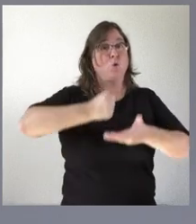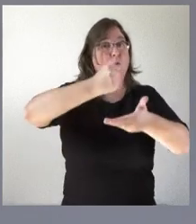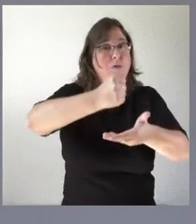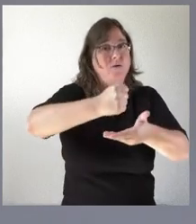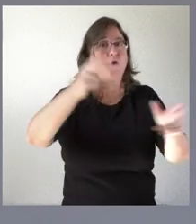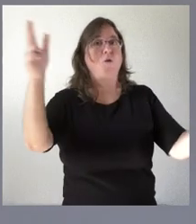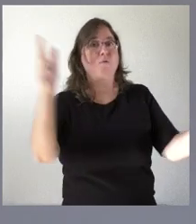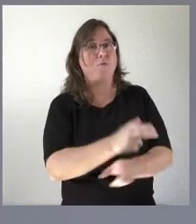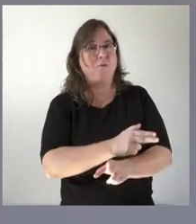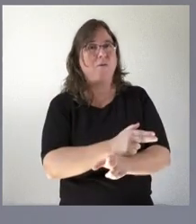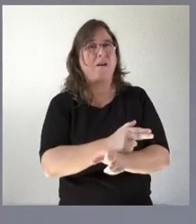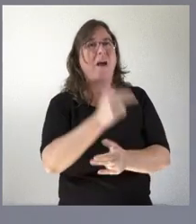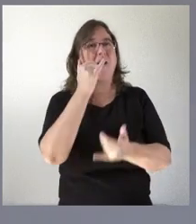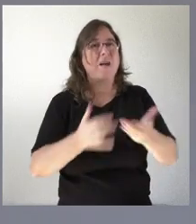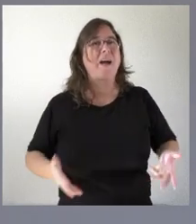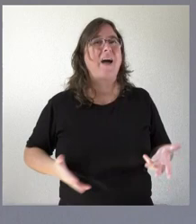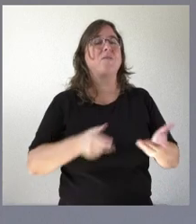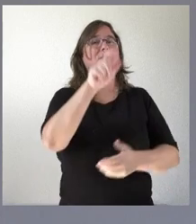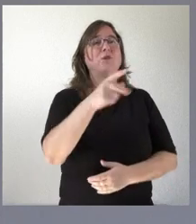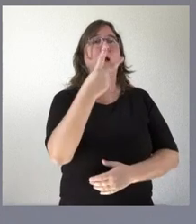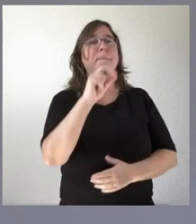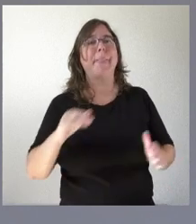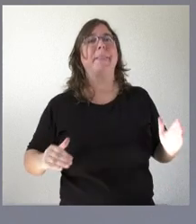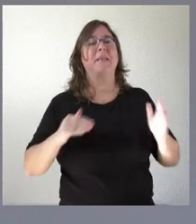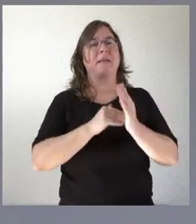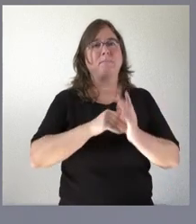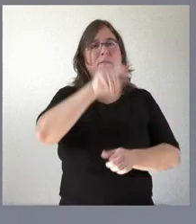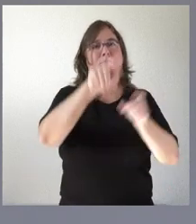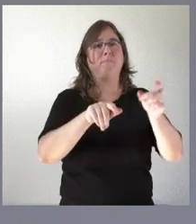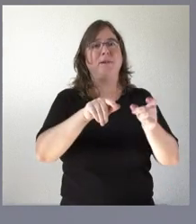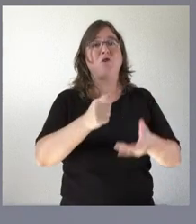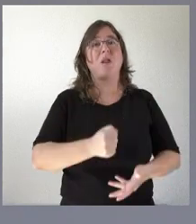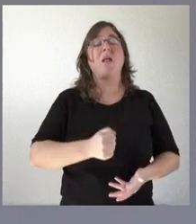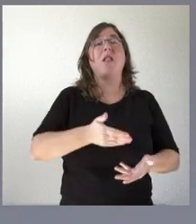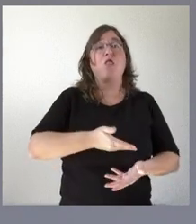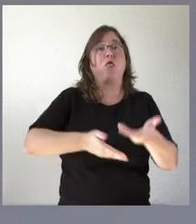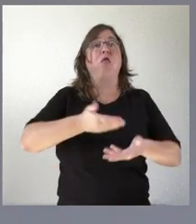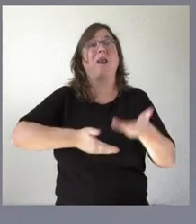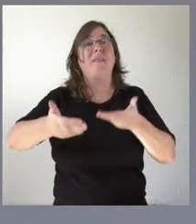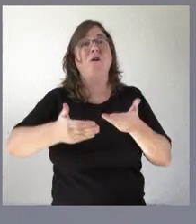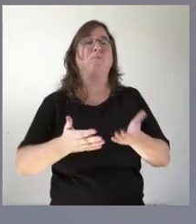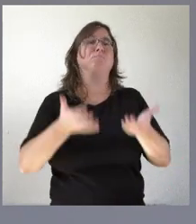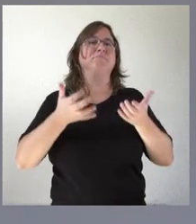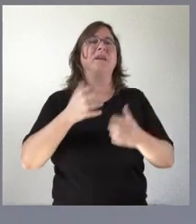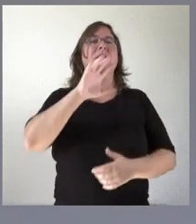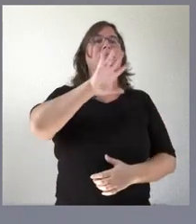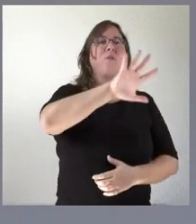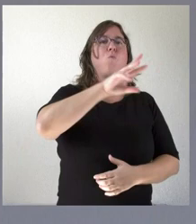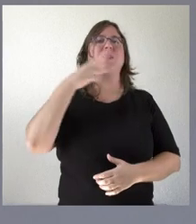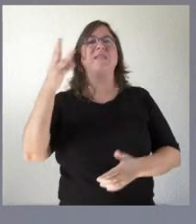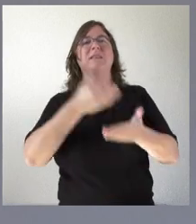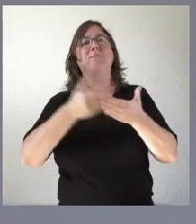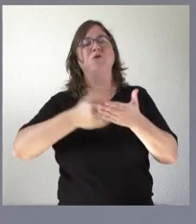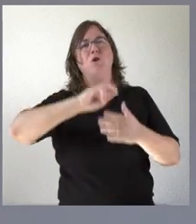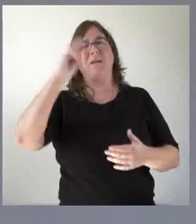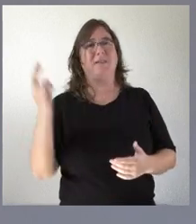ayudar a 20.000 contribuyentes del impuesto de donaciones por un importe de 153 millones de euros y a pesar de eso Castilla